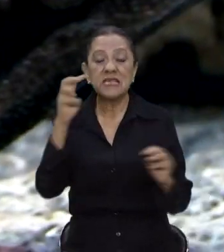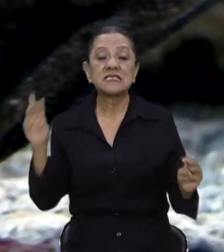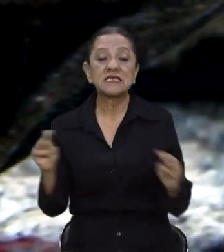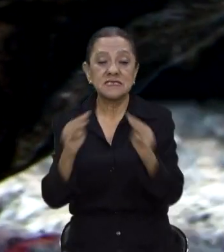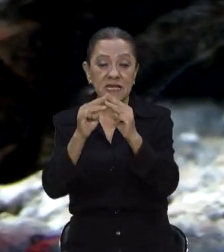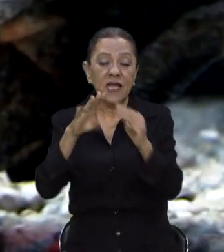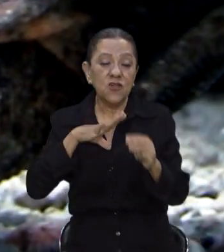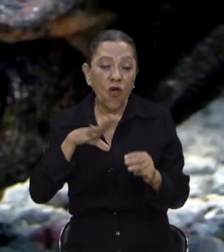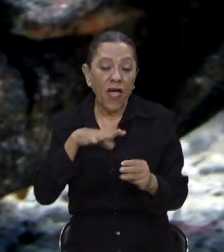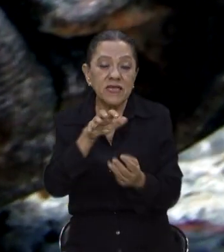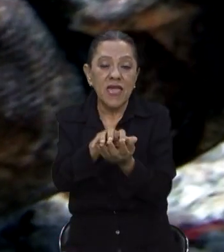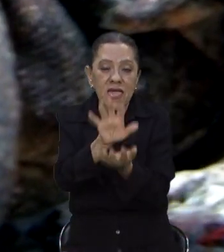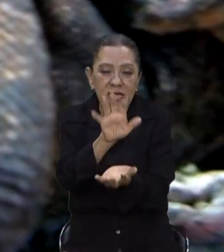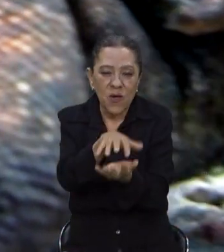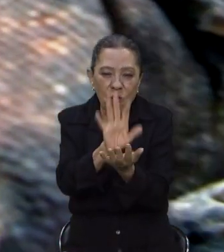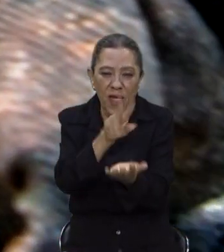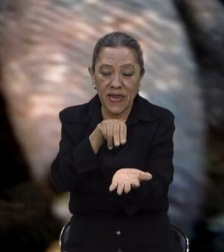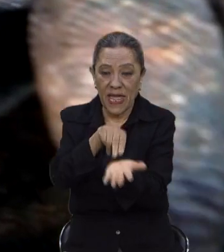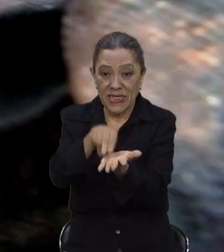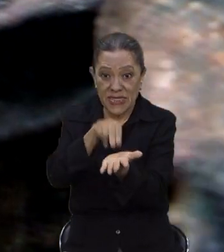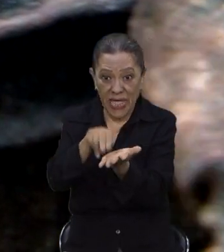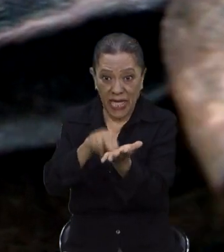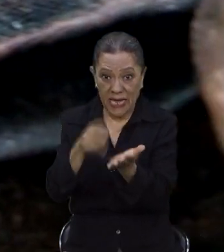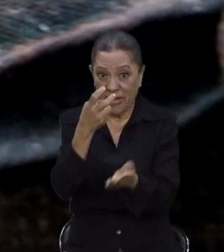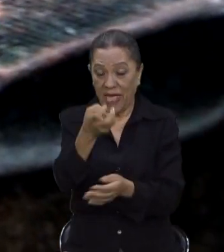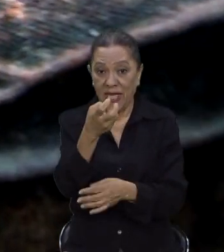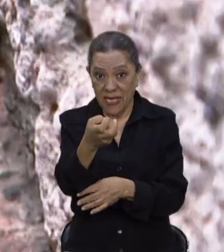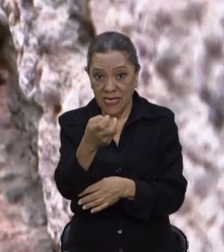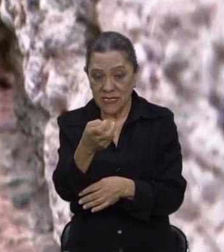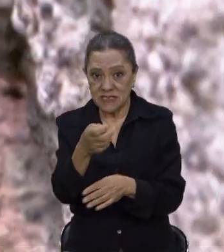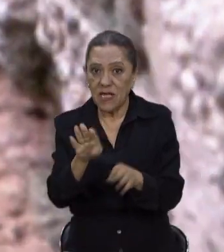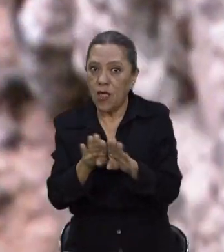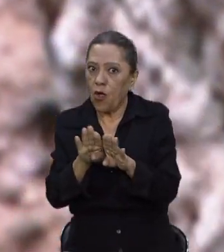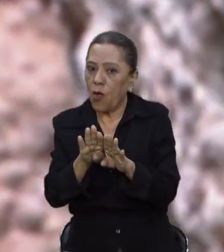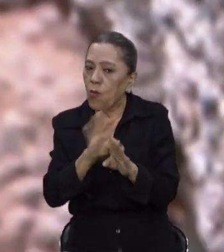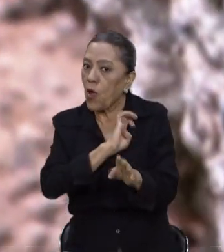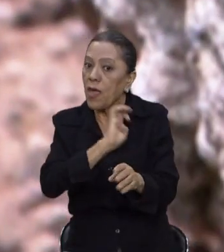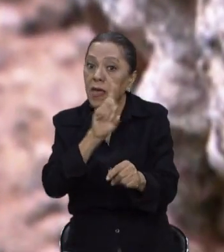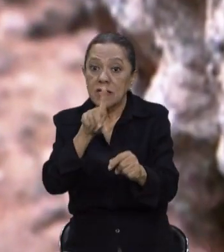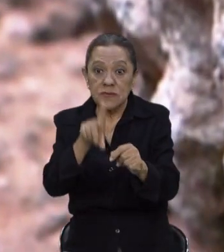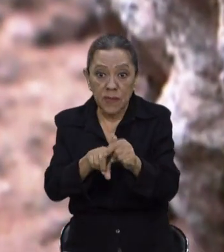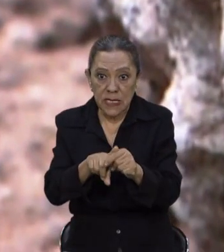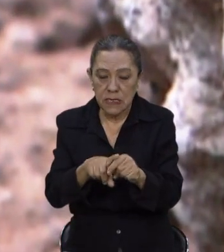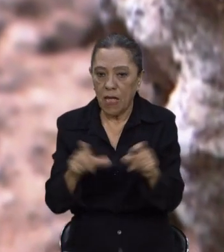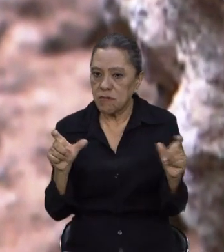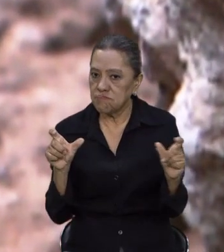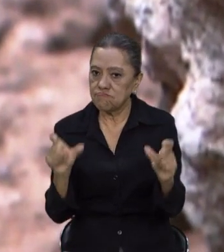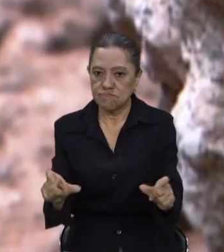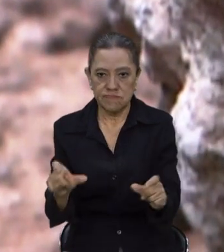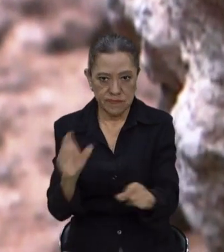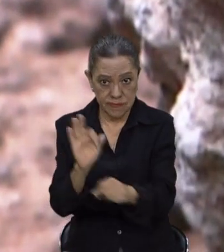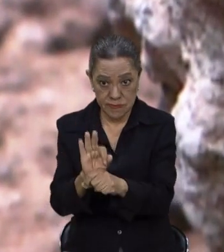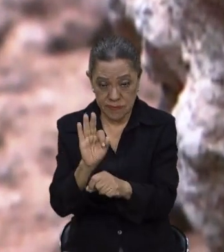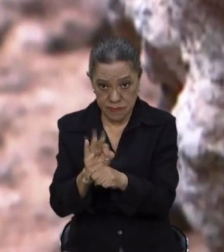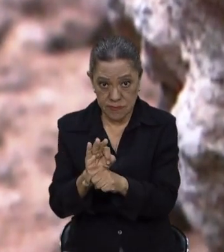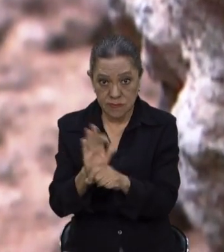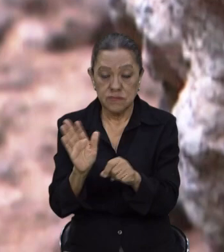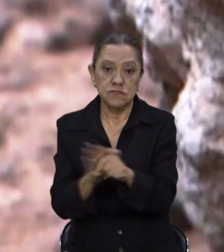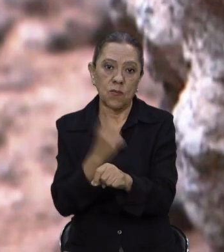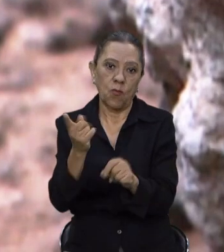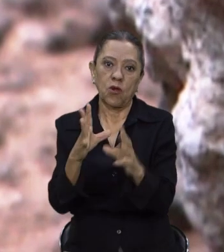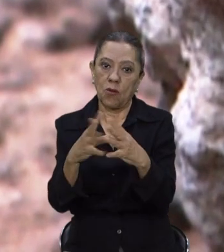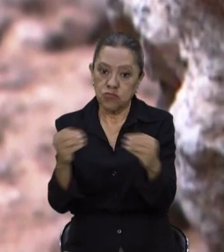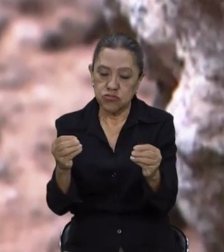la especie de la iguana negra, tenosaura pectinata, como una especie protegida, como de